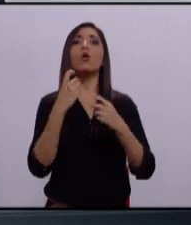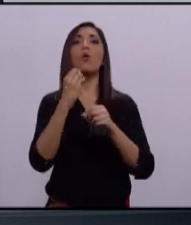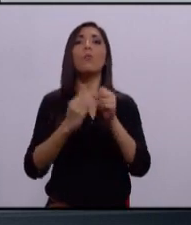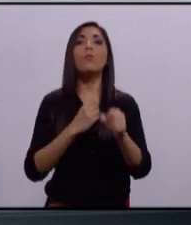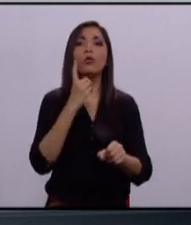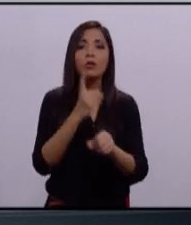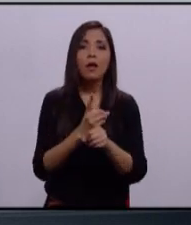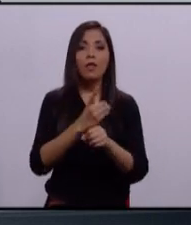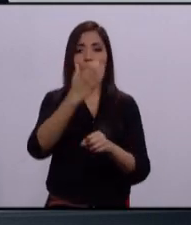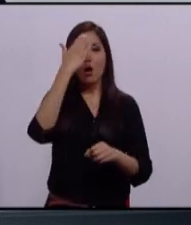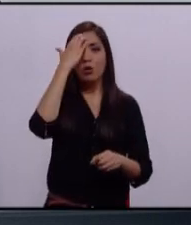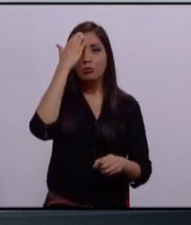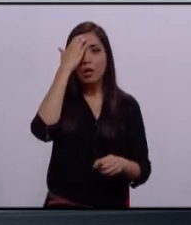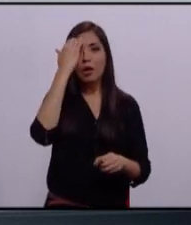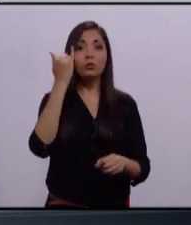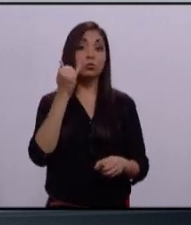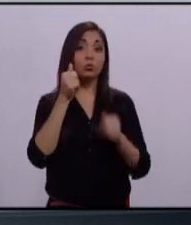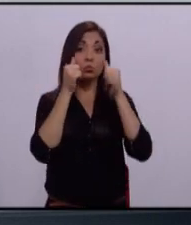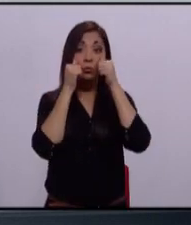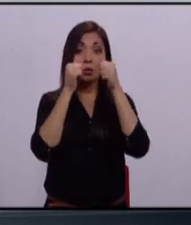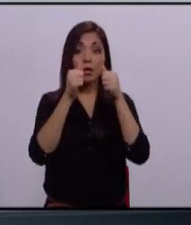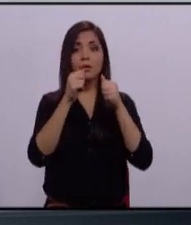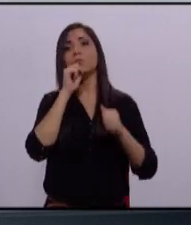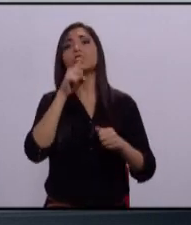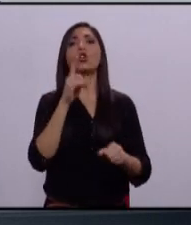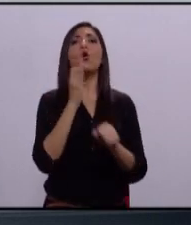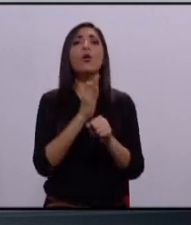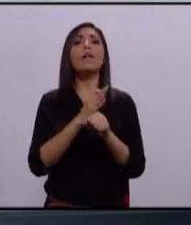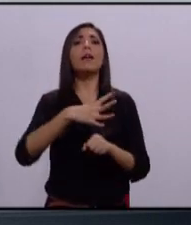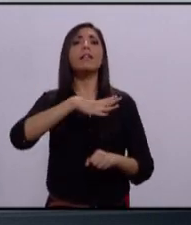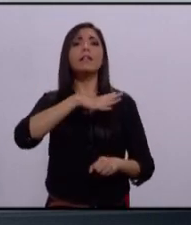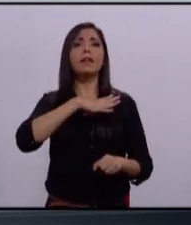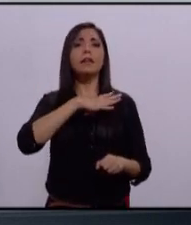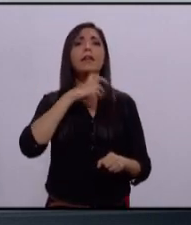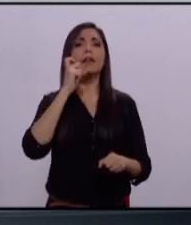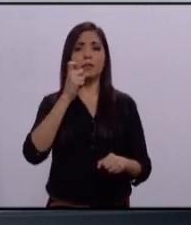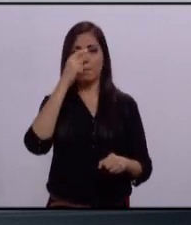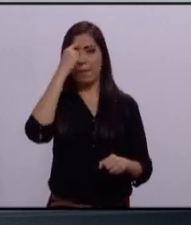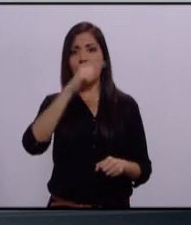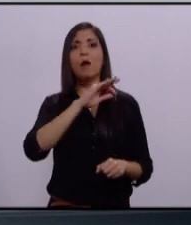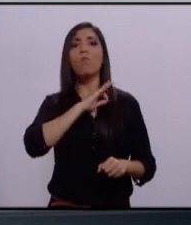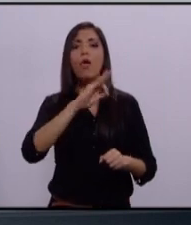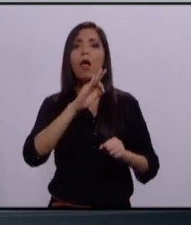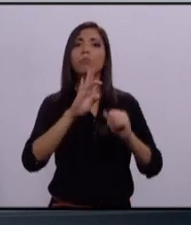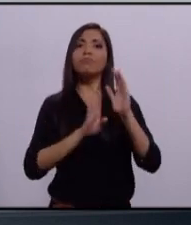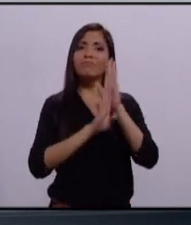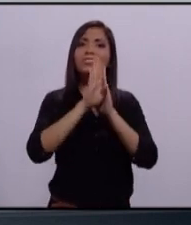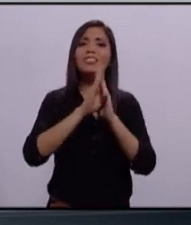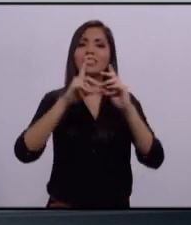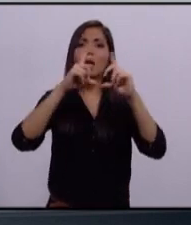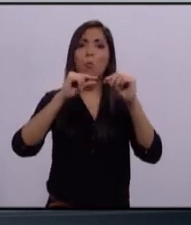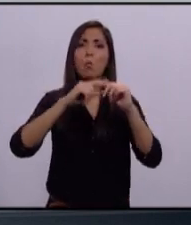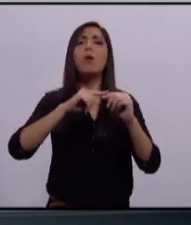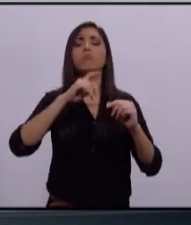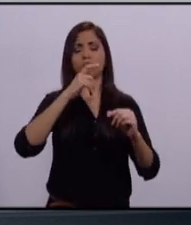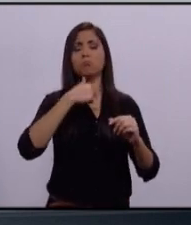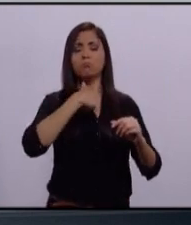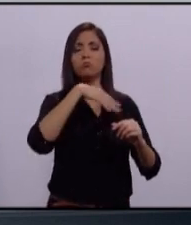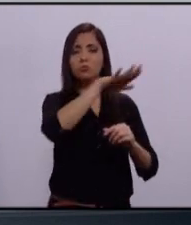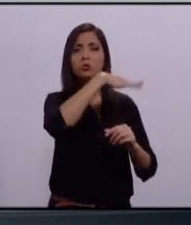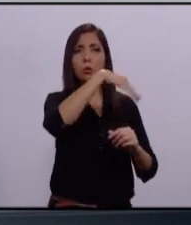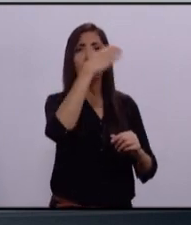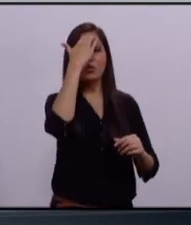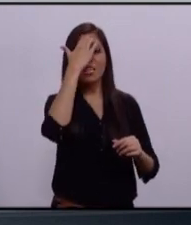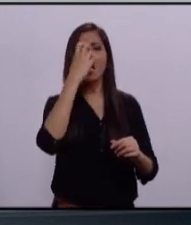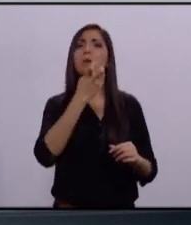y de escucharnos. Yo soy un zapopano que he tenido la oportunidad de crecer en Zapopan, en una colonia popular, de